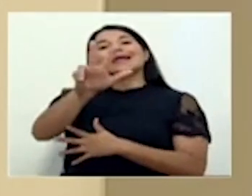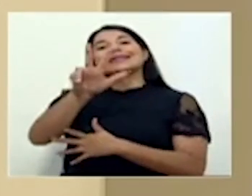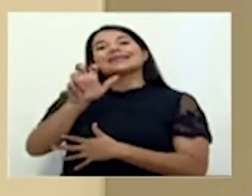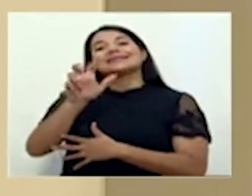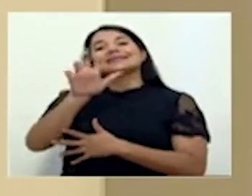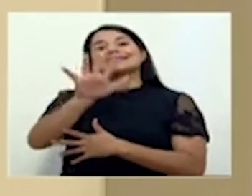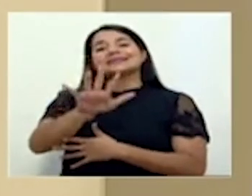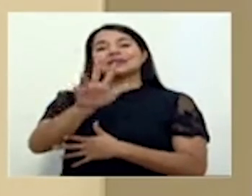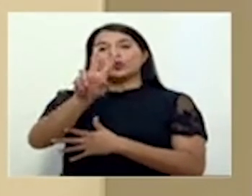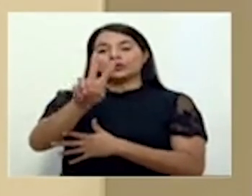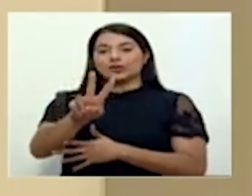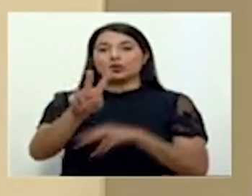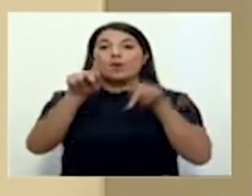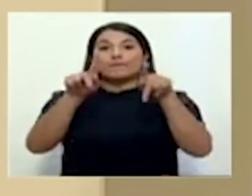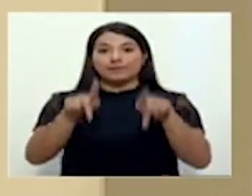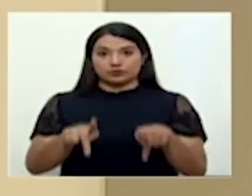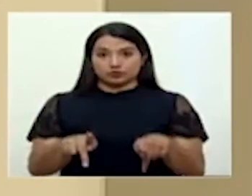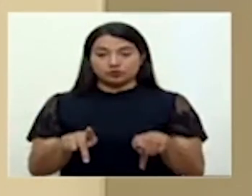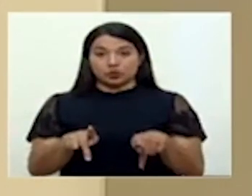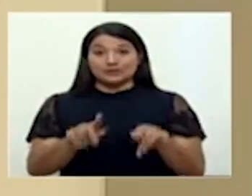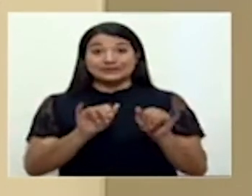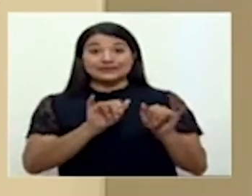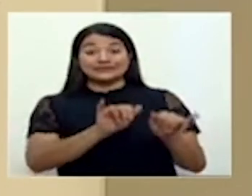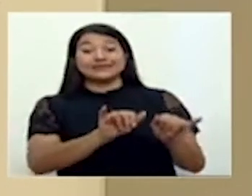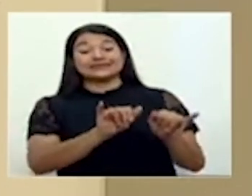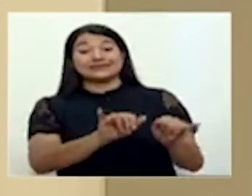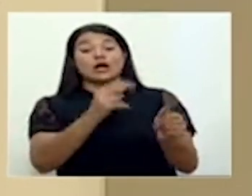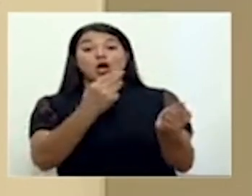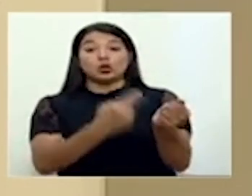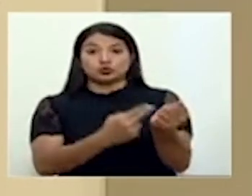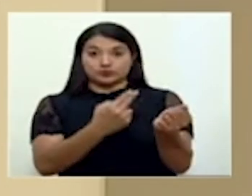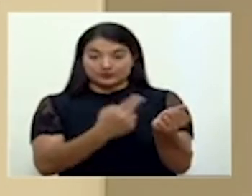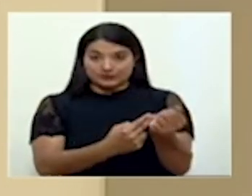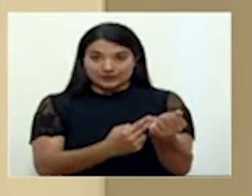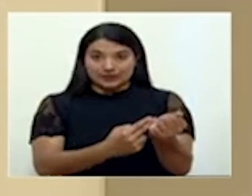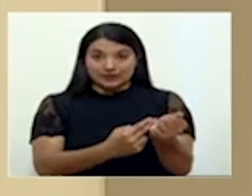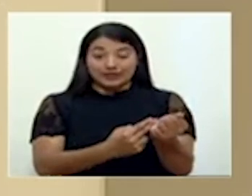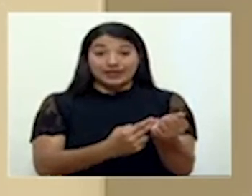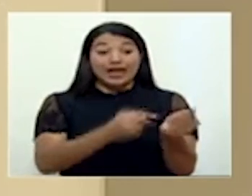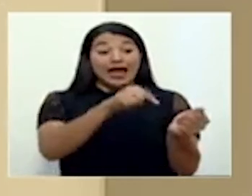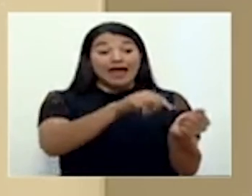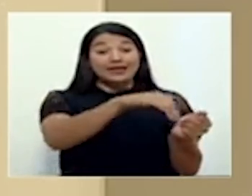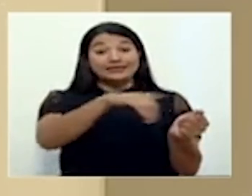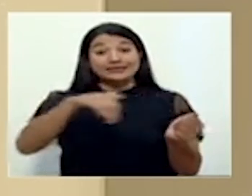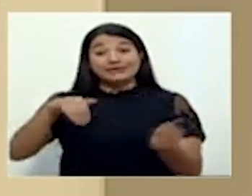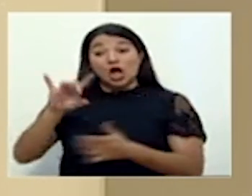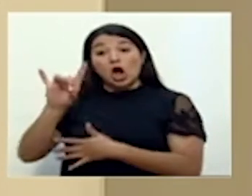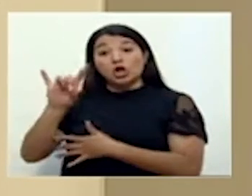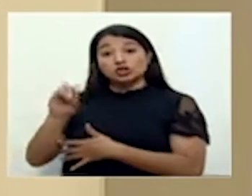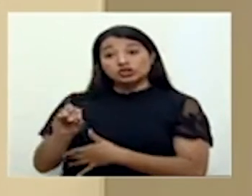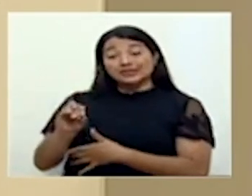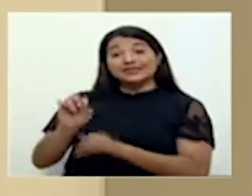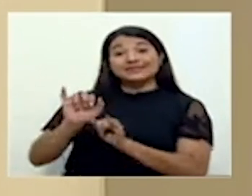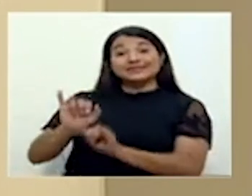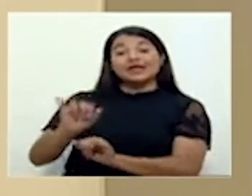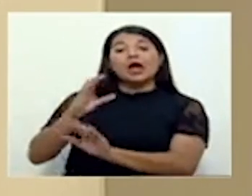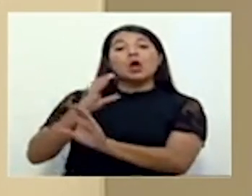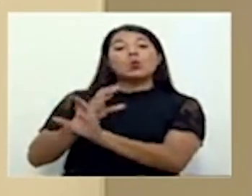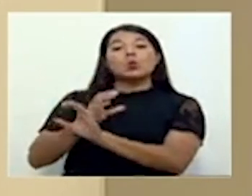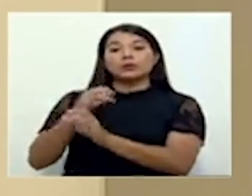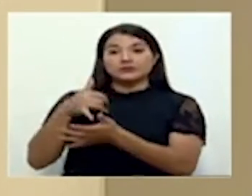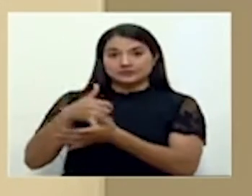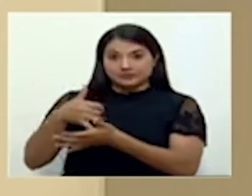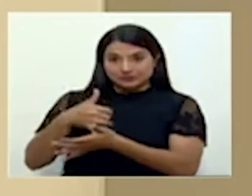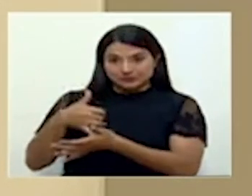personas que se encuentran en estado de hospitalización. 80 de ellas están en cuidados